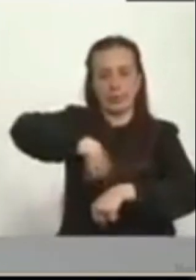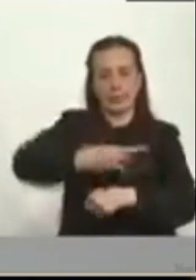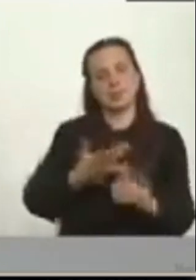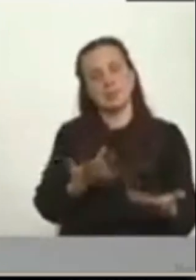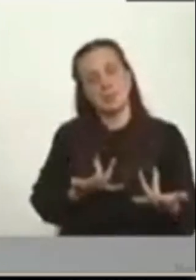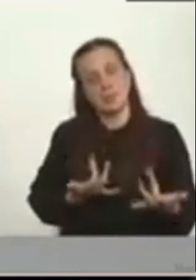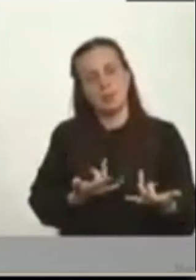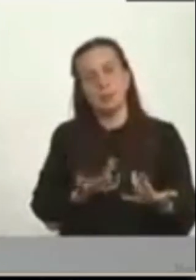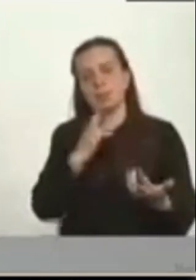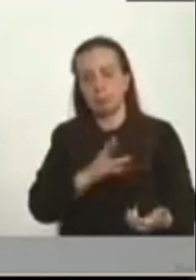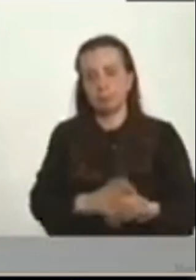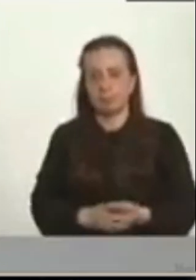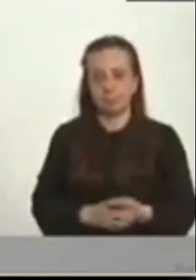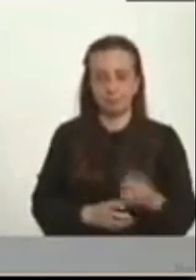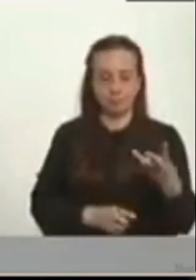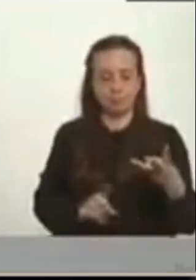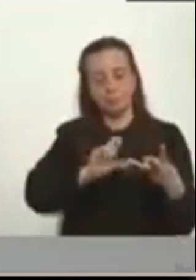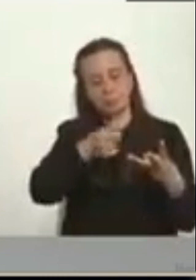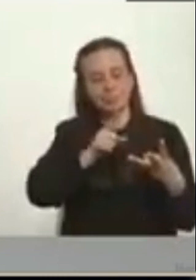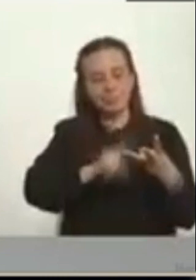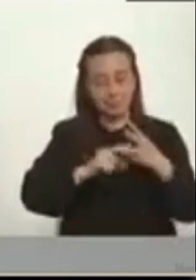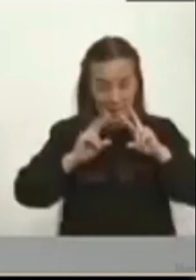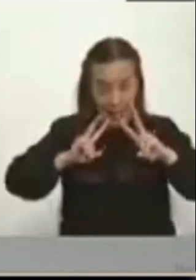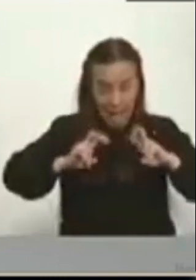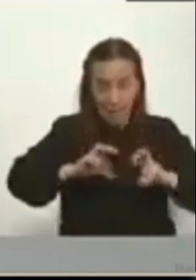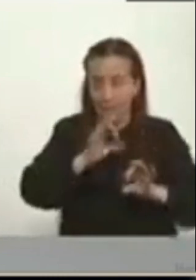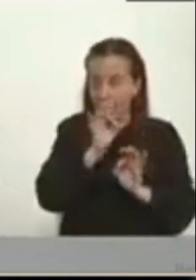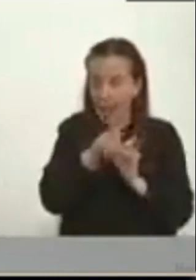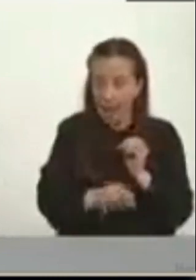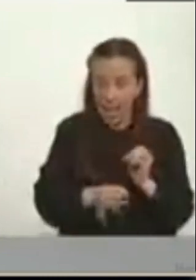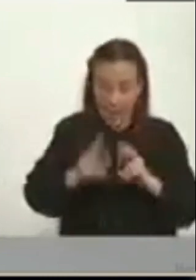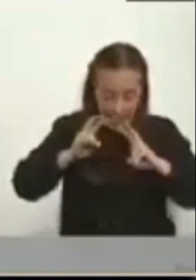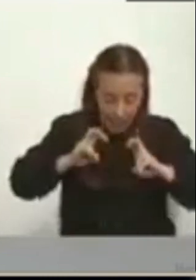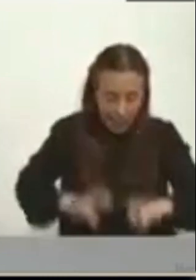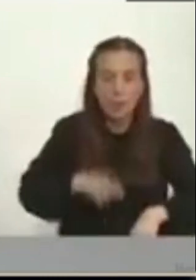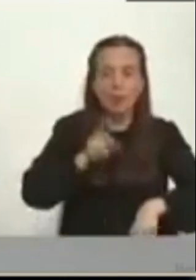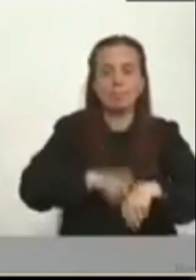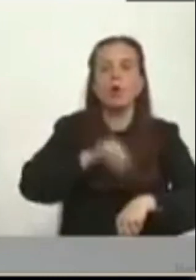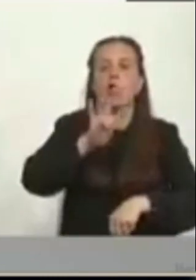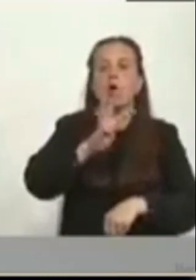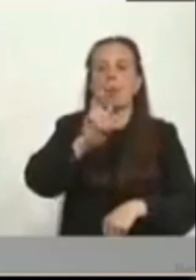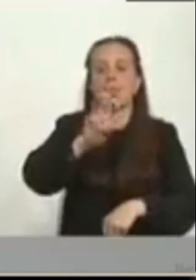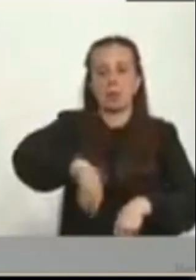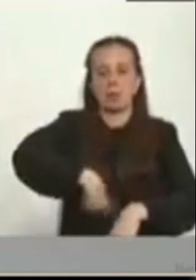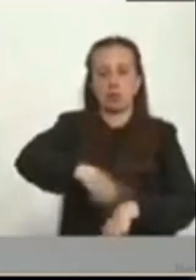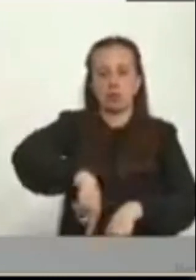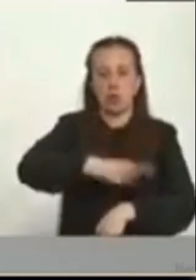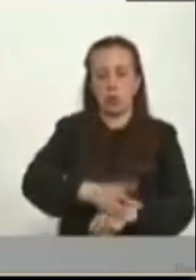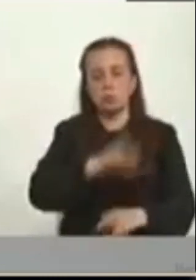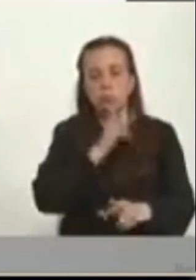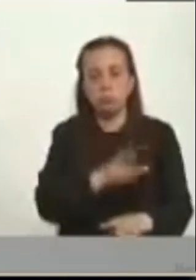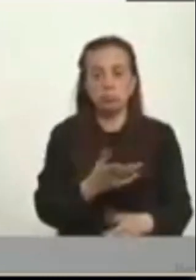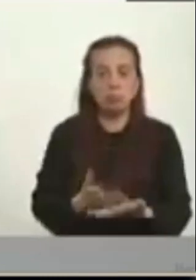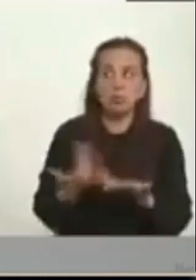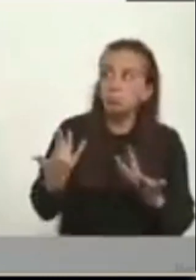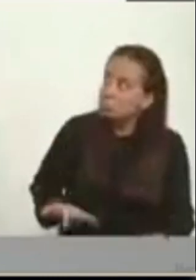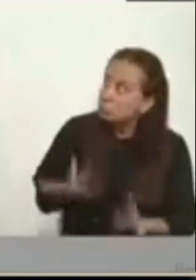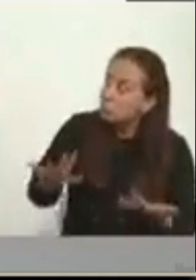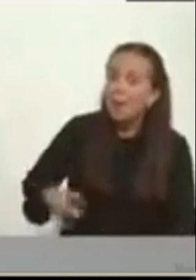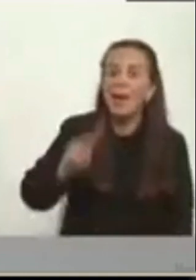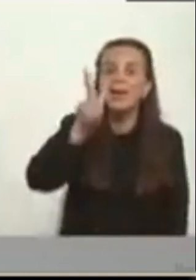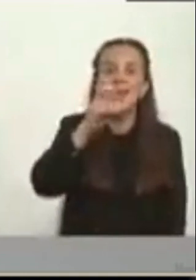Y la más sofisticada es la microscopía electrónica. Demora 48 horas. Han pasado 7